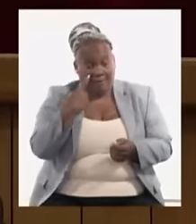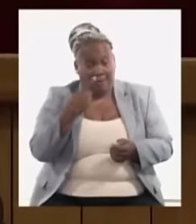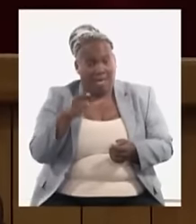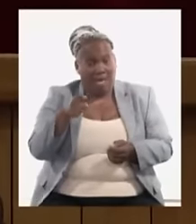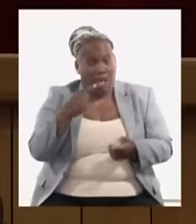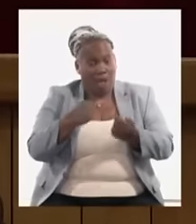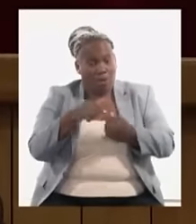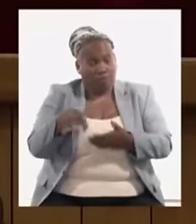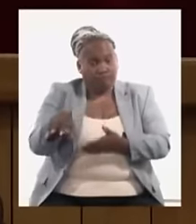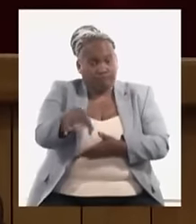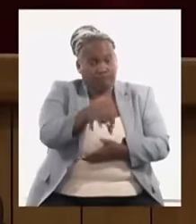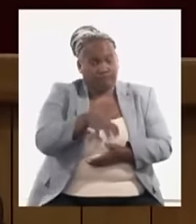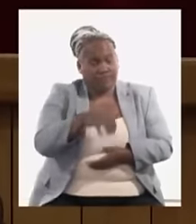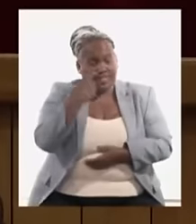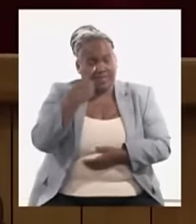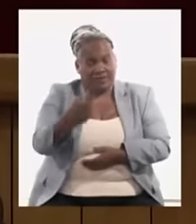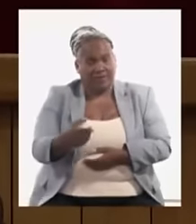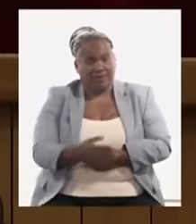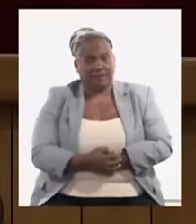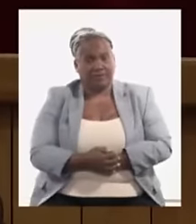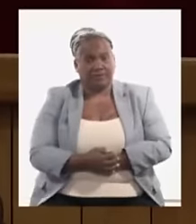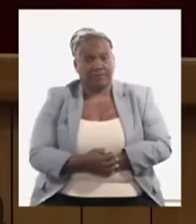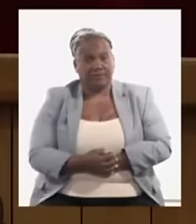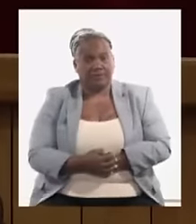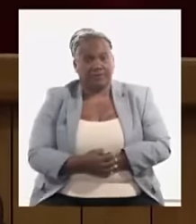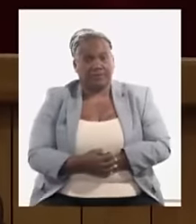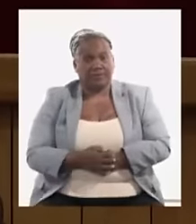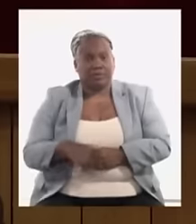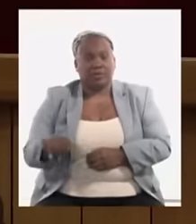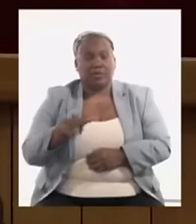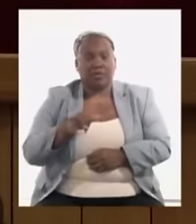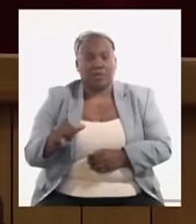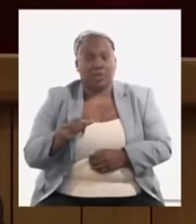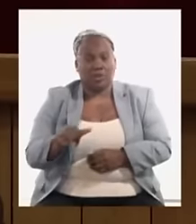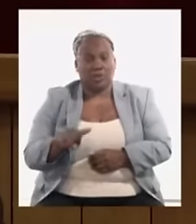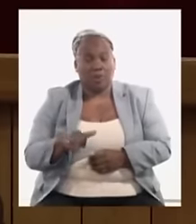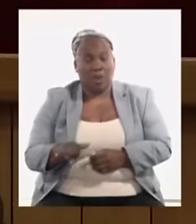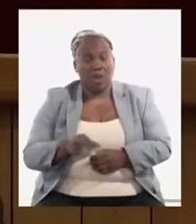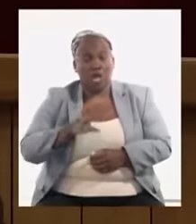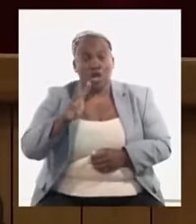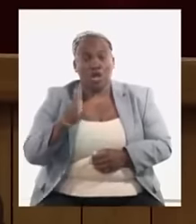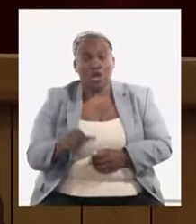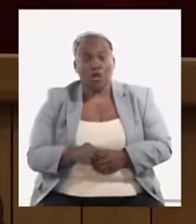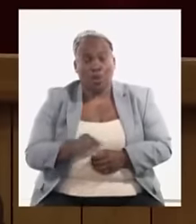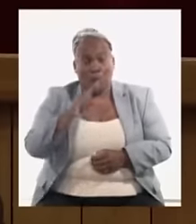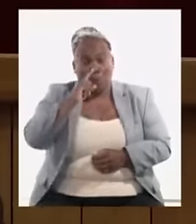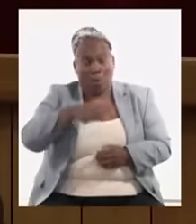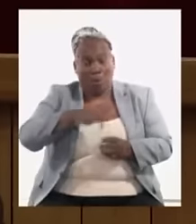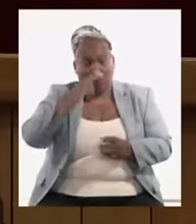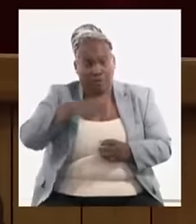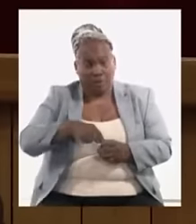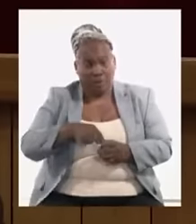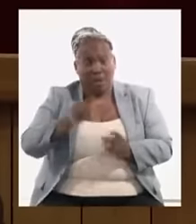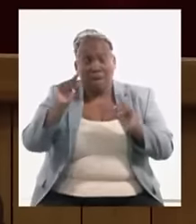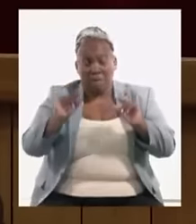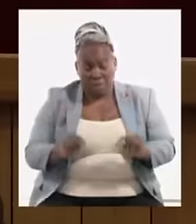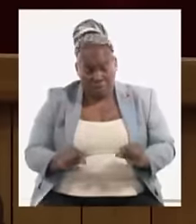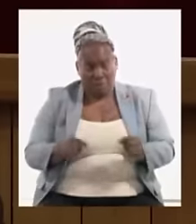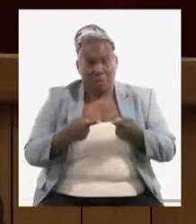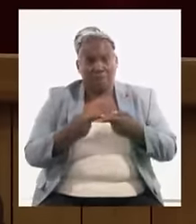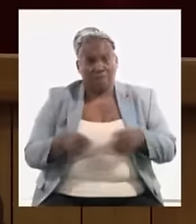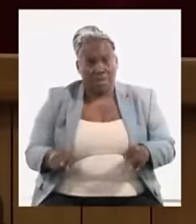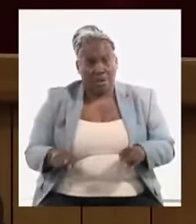manifiesta de una manera importante como también el desvío y el robo de los combustibles hay poco pero sin embargo